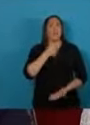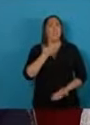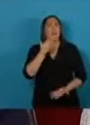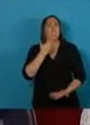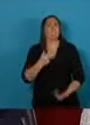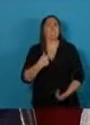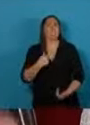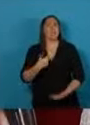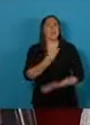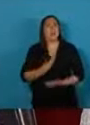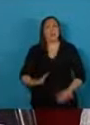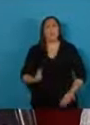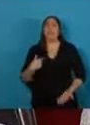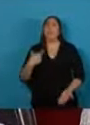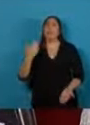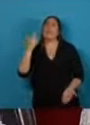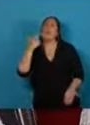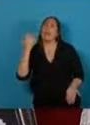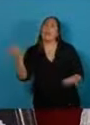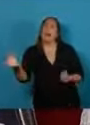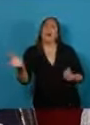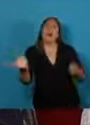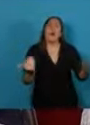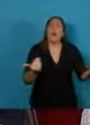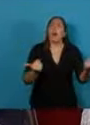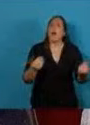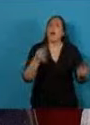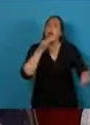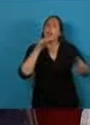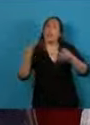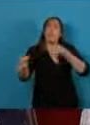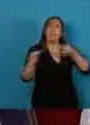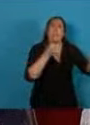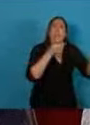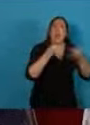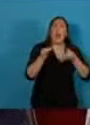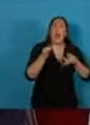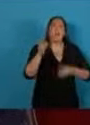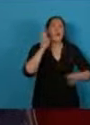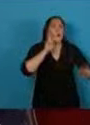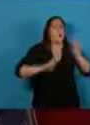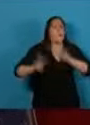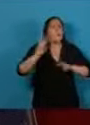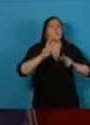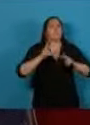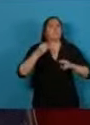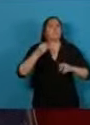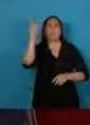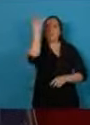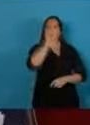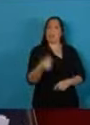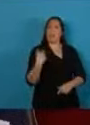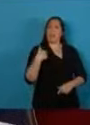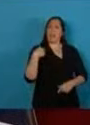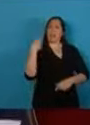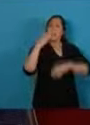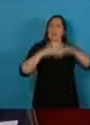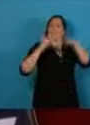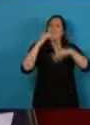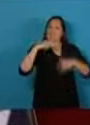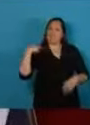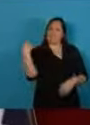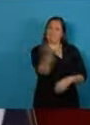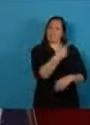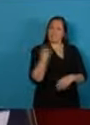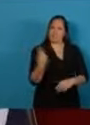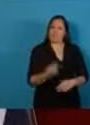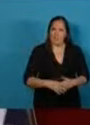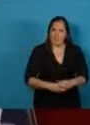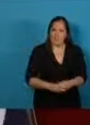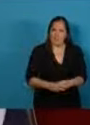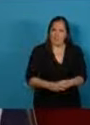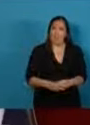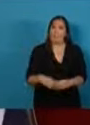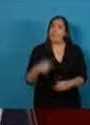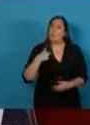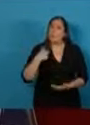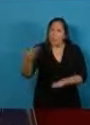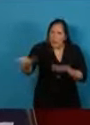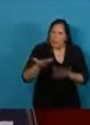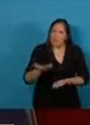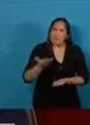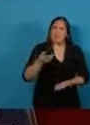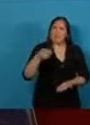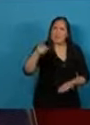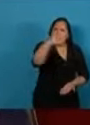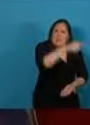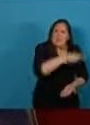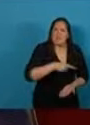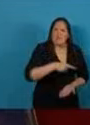presidente del diálogo del acuerdo por construir el país de todos y quiero también convocarlos a que si alguna vez